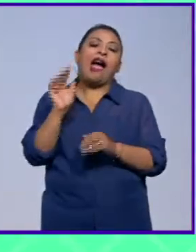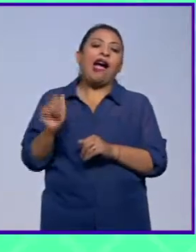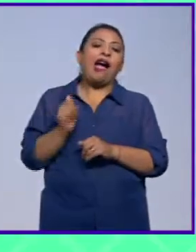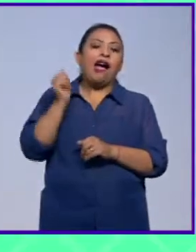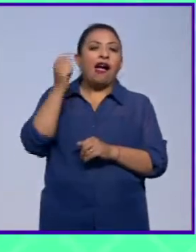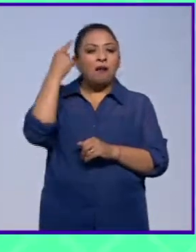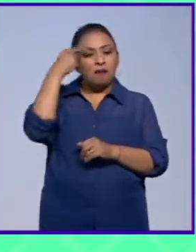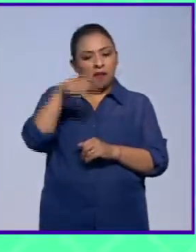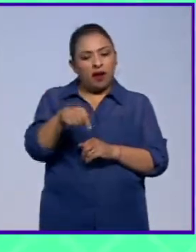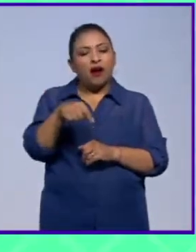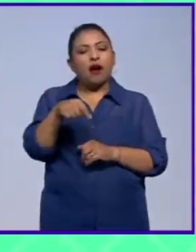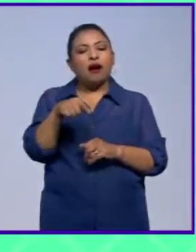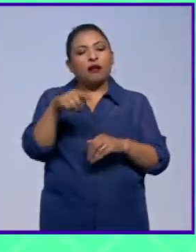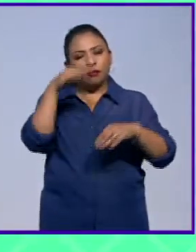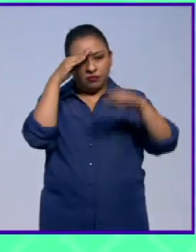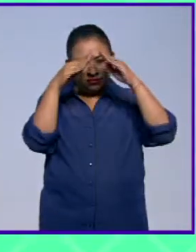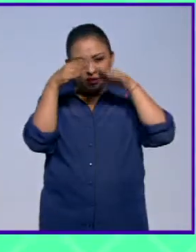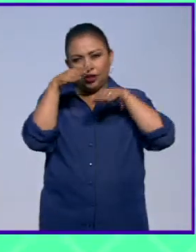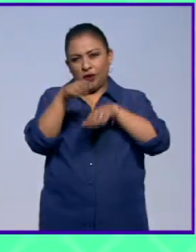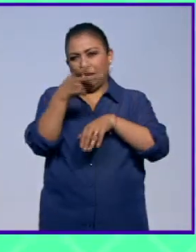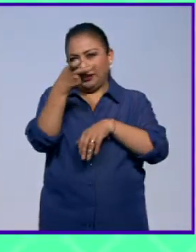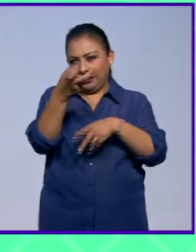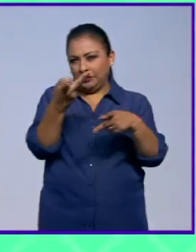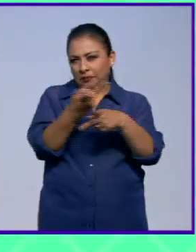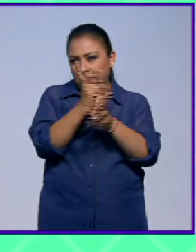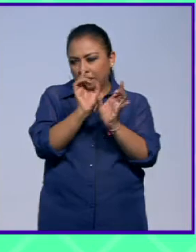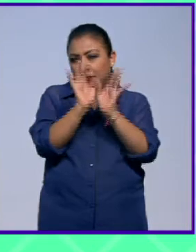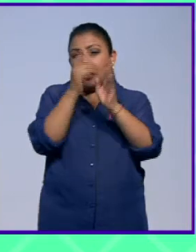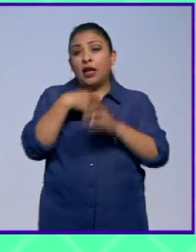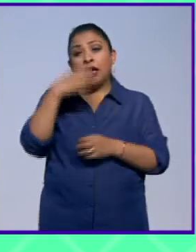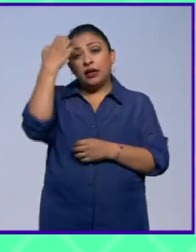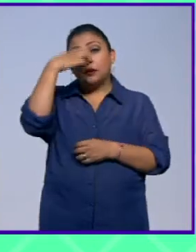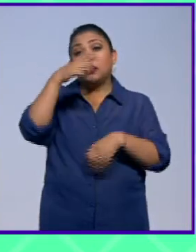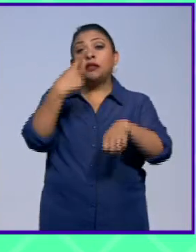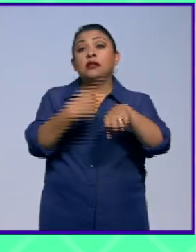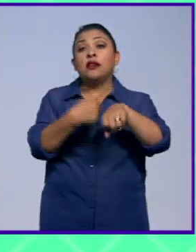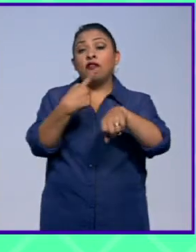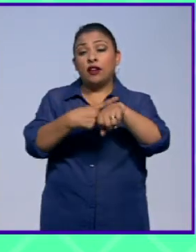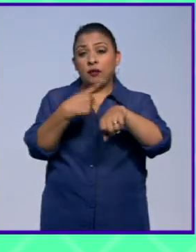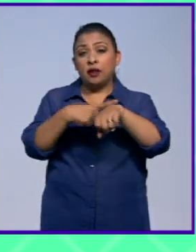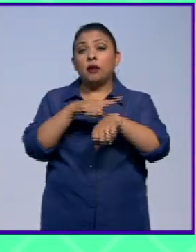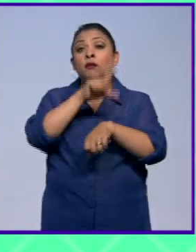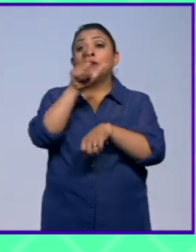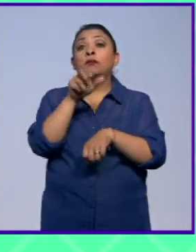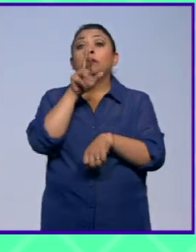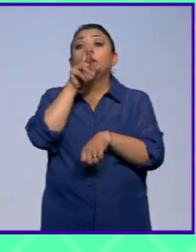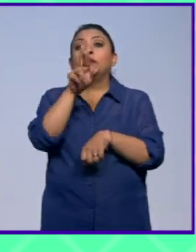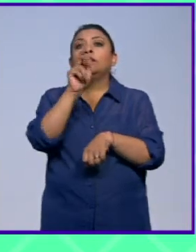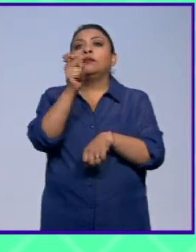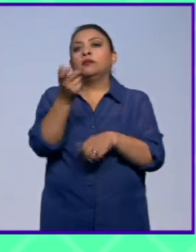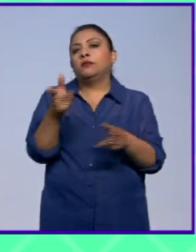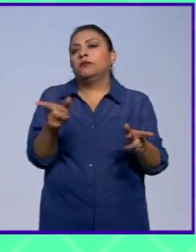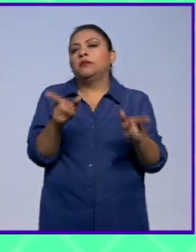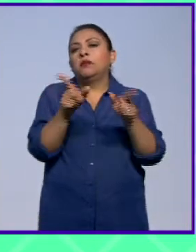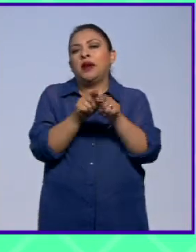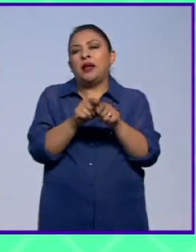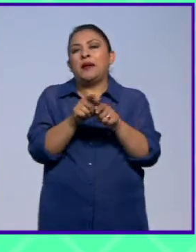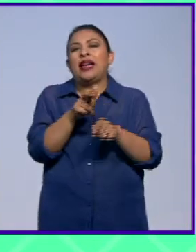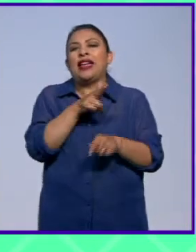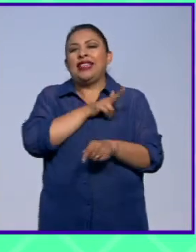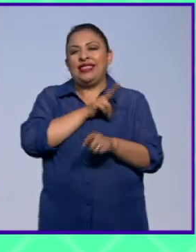Margot Glantz para reflexionar sobre este hecho y la experiencia de la enfermedad. El resultado es Por Breve Herida,